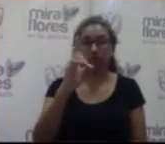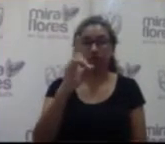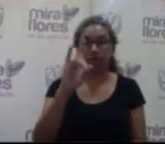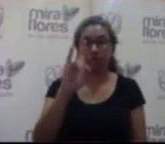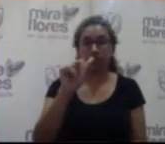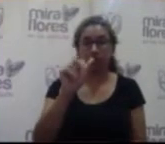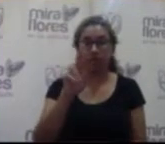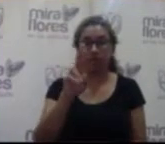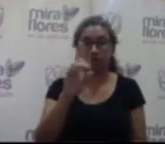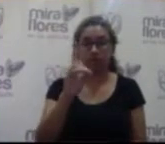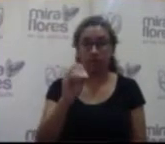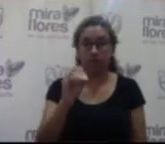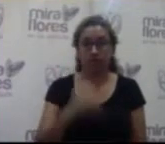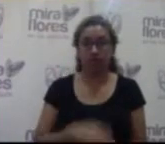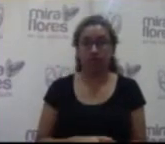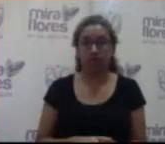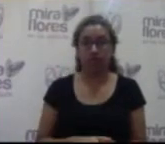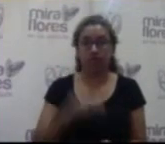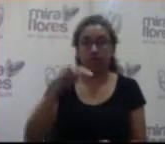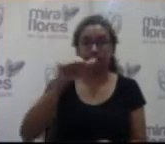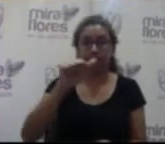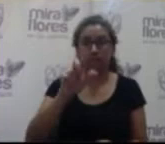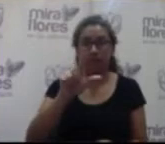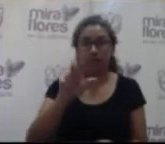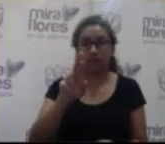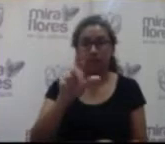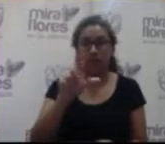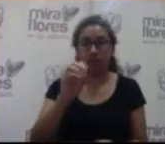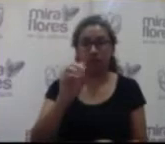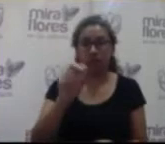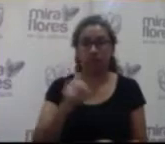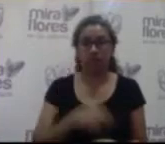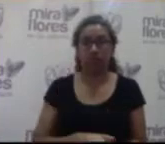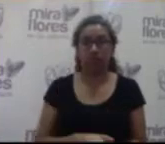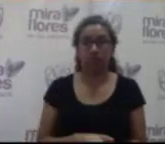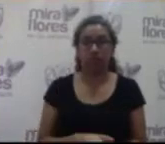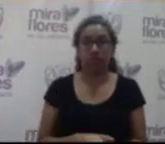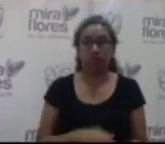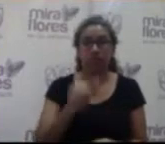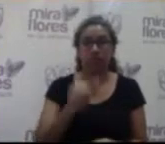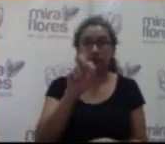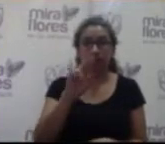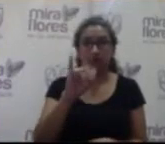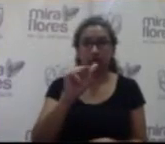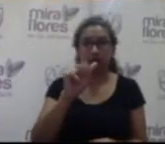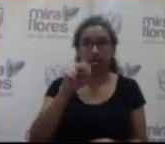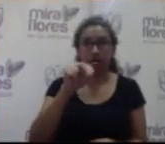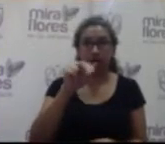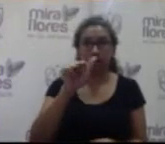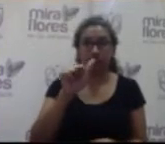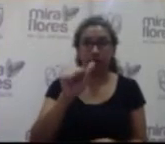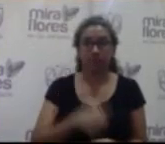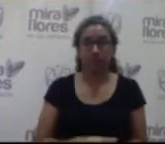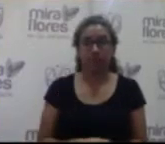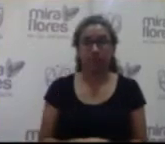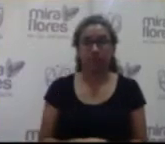Franco. Señor Marlon Ánguez Mambaré. Señora Ariana Yerena Valdivieso.